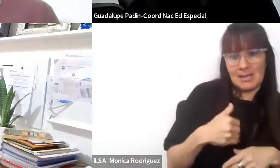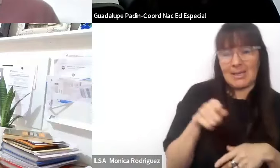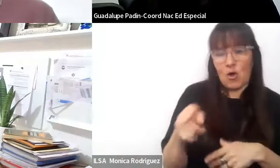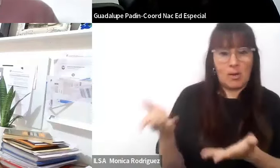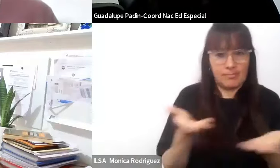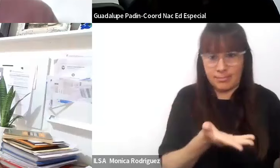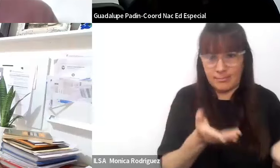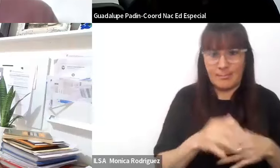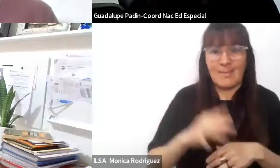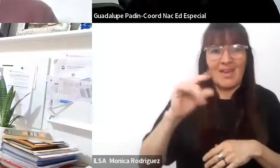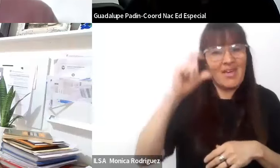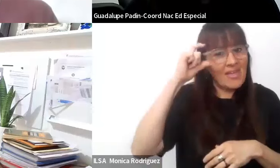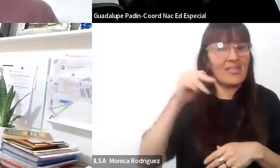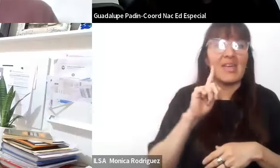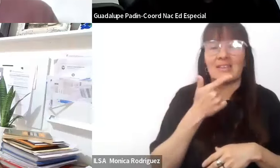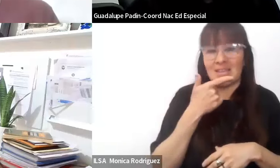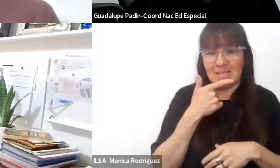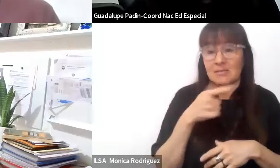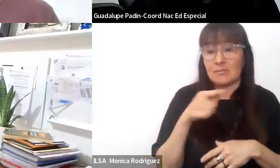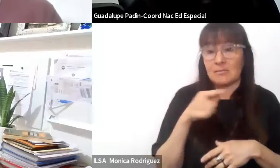palabra. Denise, ¿querés comenzar?